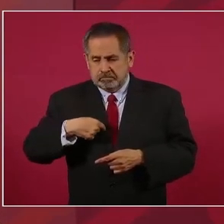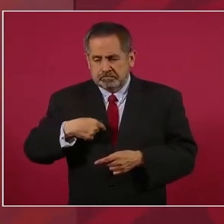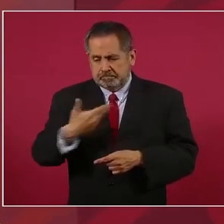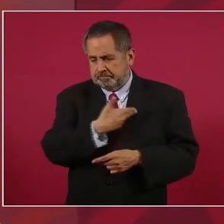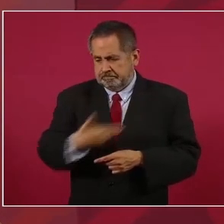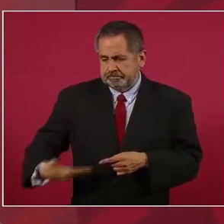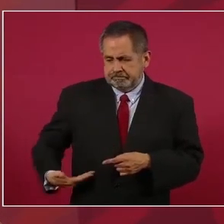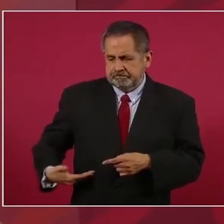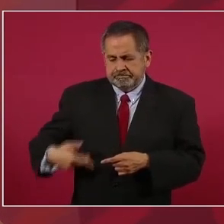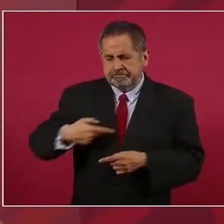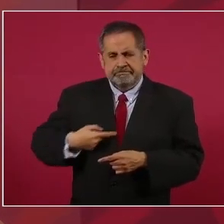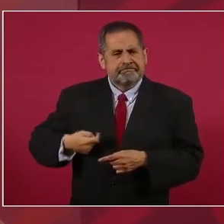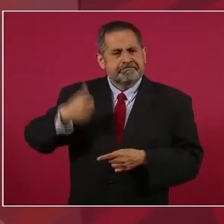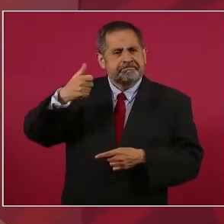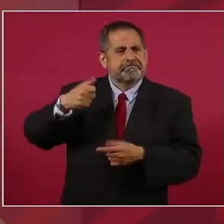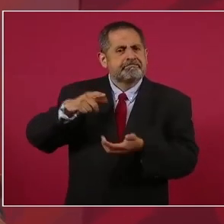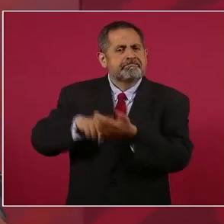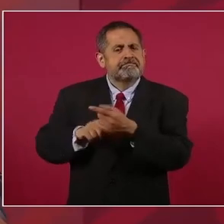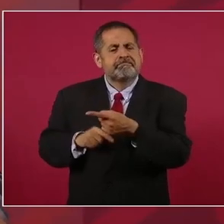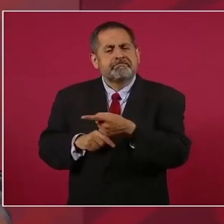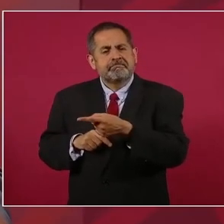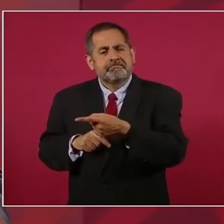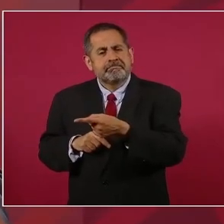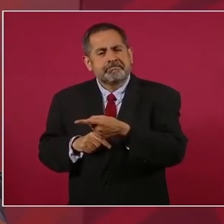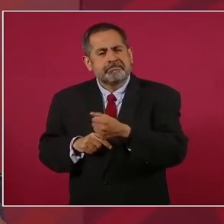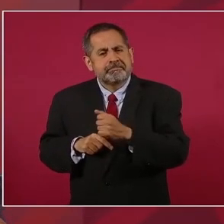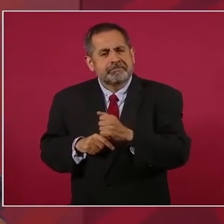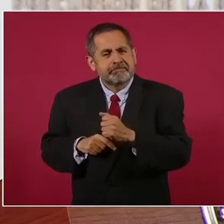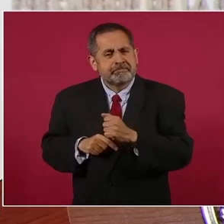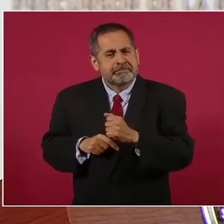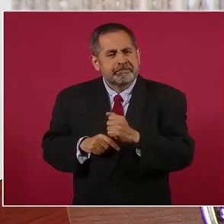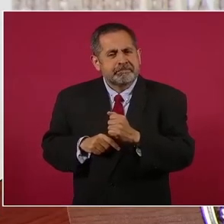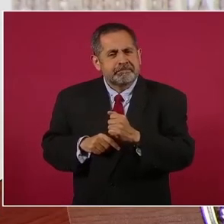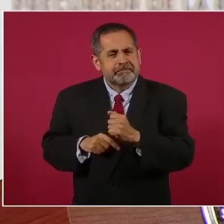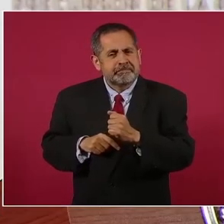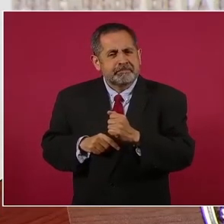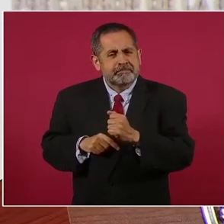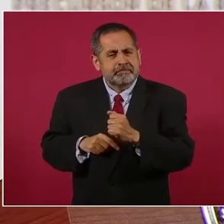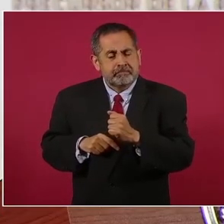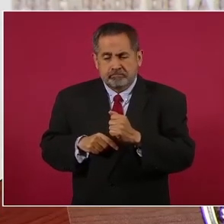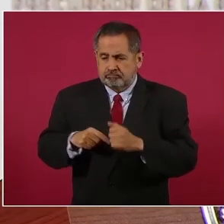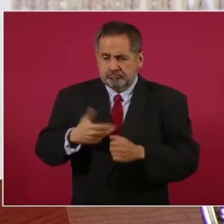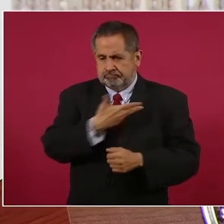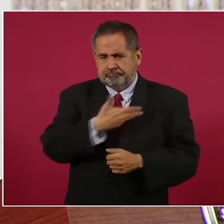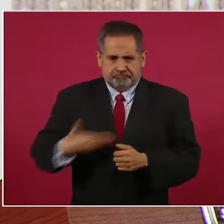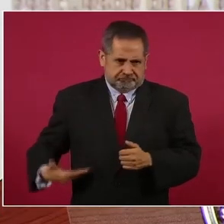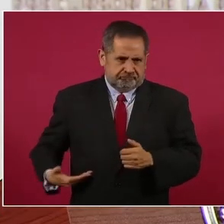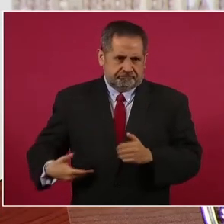constitucional,